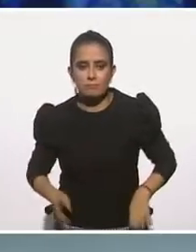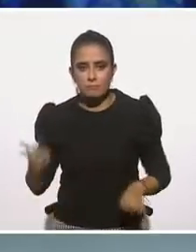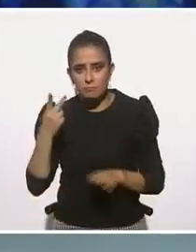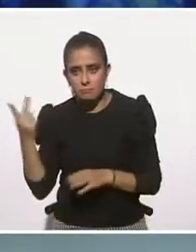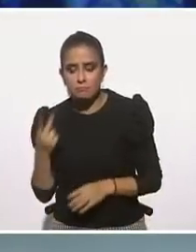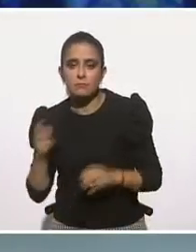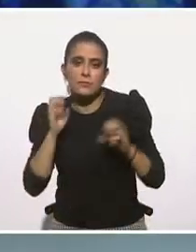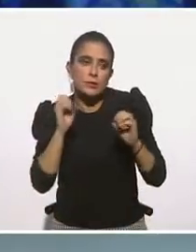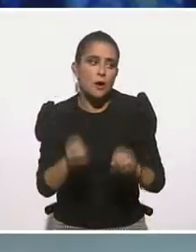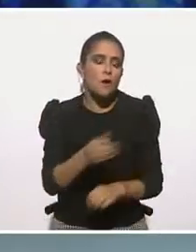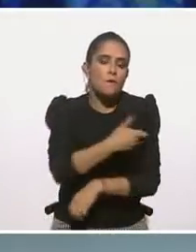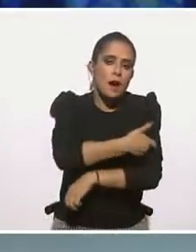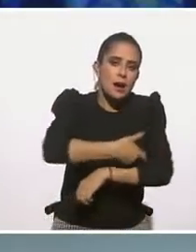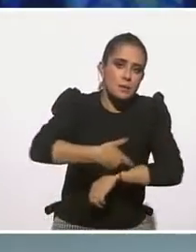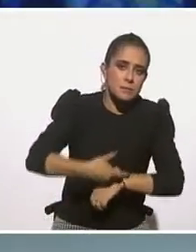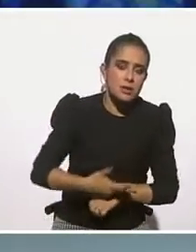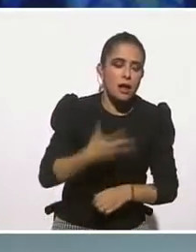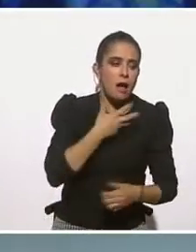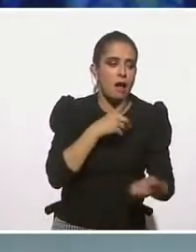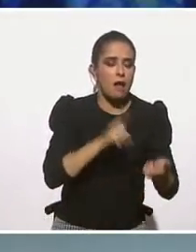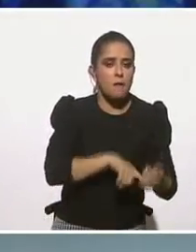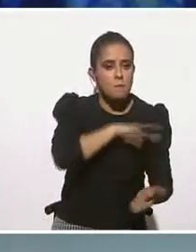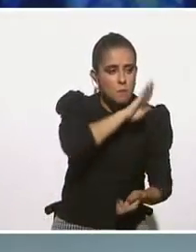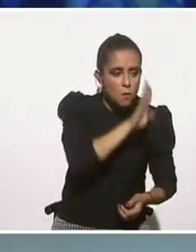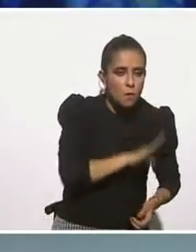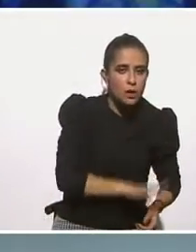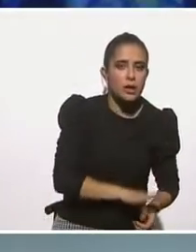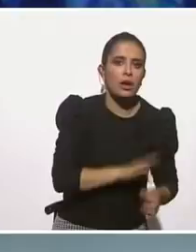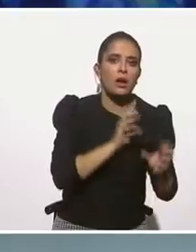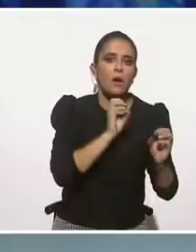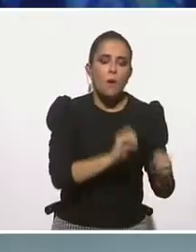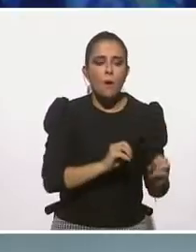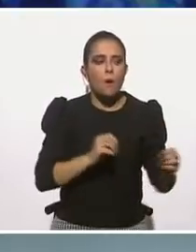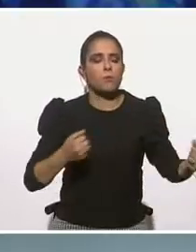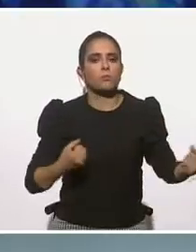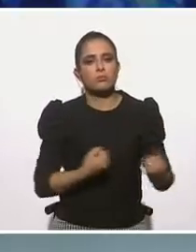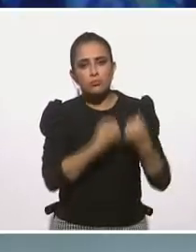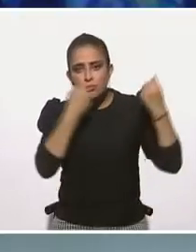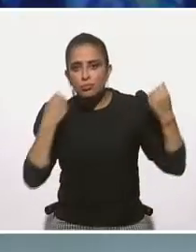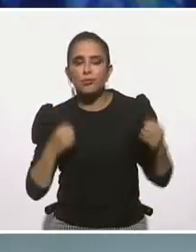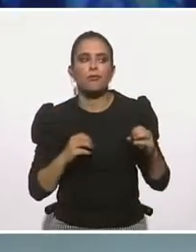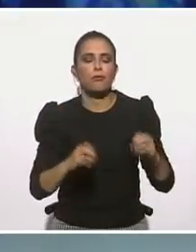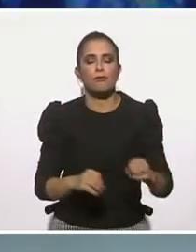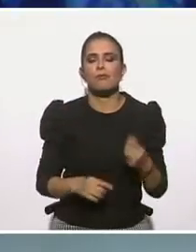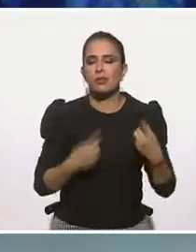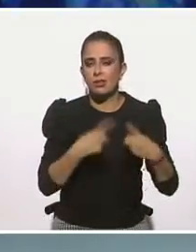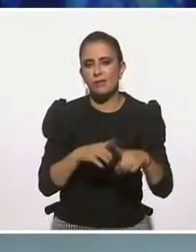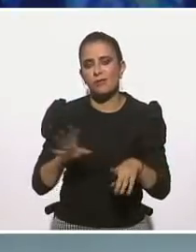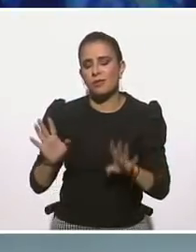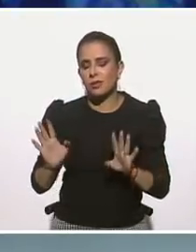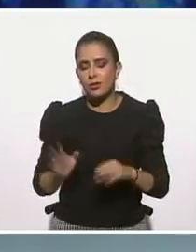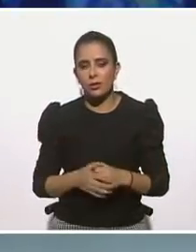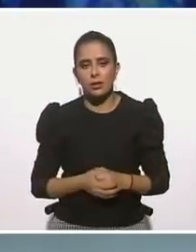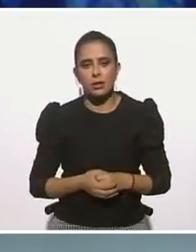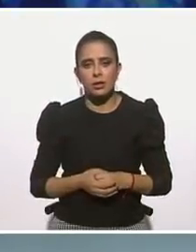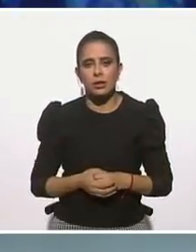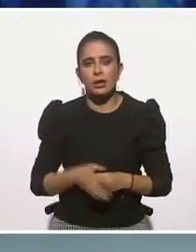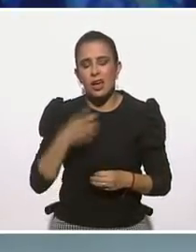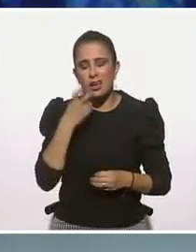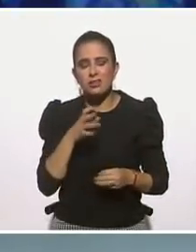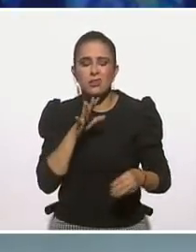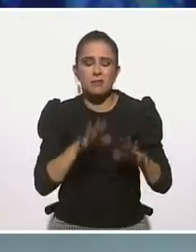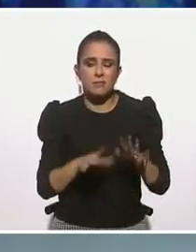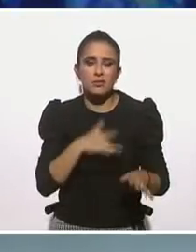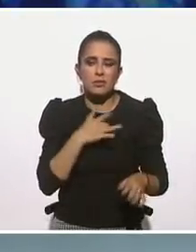o la familia, precisamente las pérdidas que se han tenido ante este confinamiento, pues también es parte de alguna vulnerabilidad que